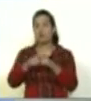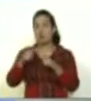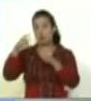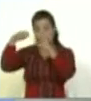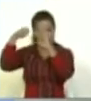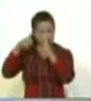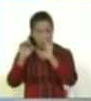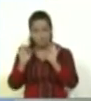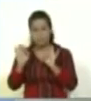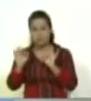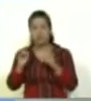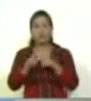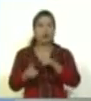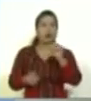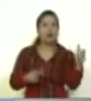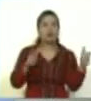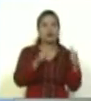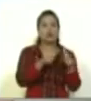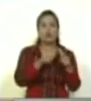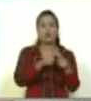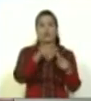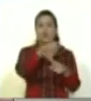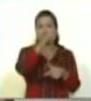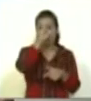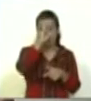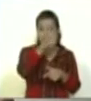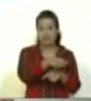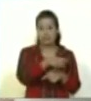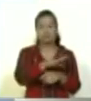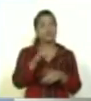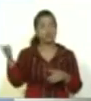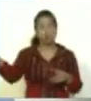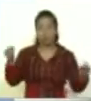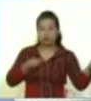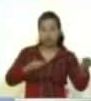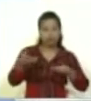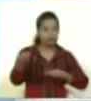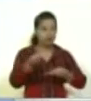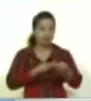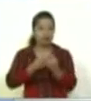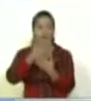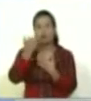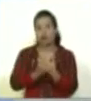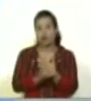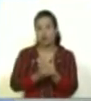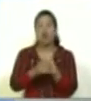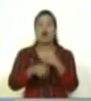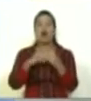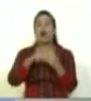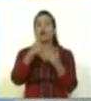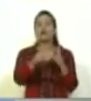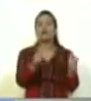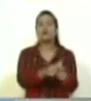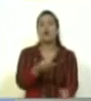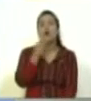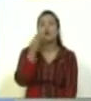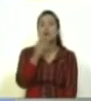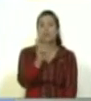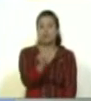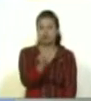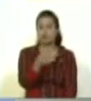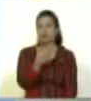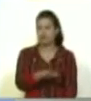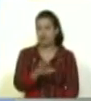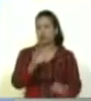audiovisuales. Los compañeros de la guerrilla Maizante Marino. Se sumaron. Se suman a todo este proyecto. Los compañeros de la juventud del partido en varias